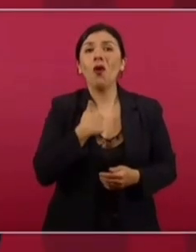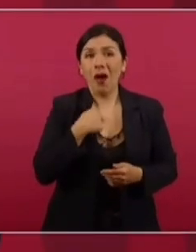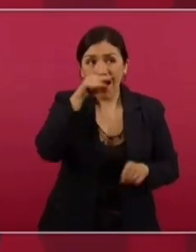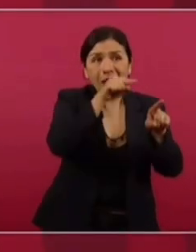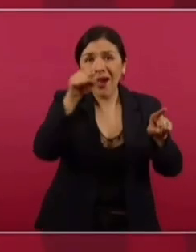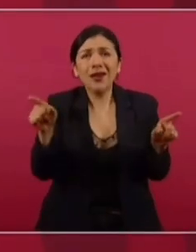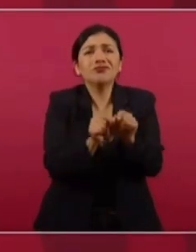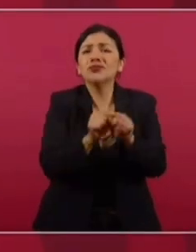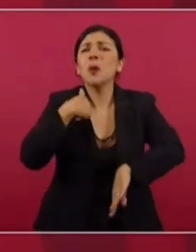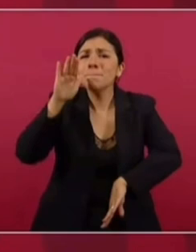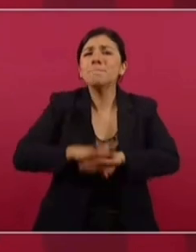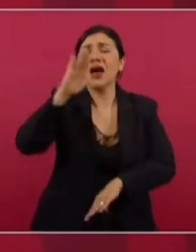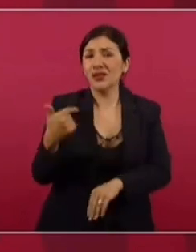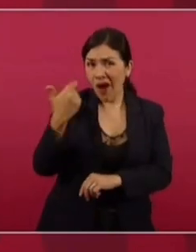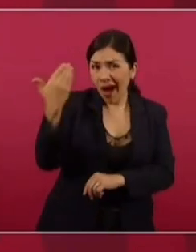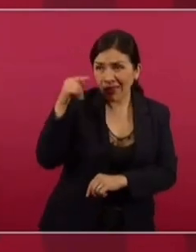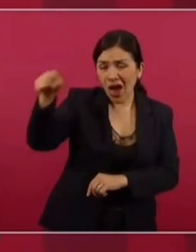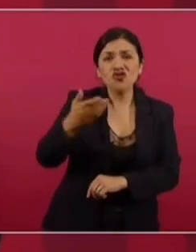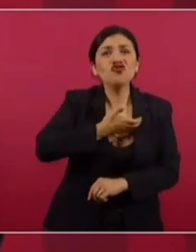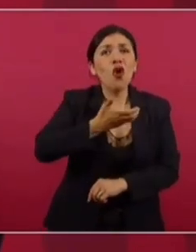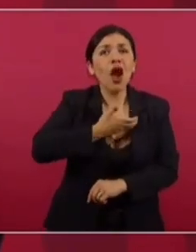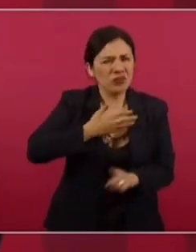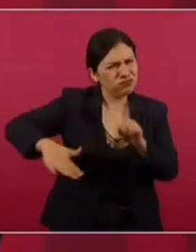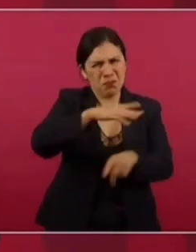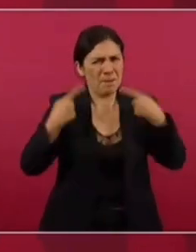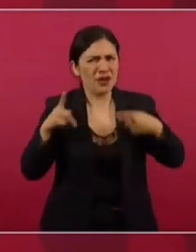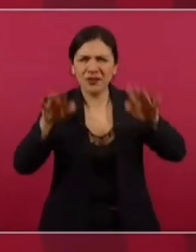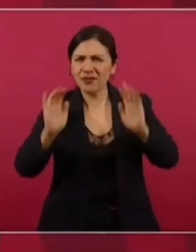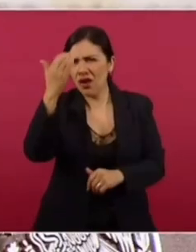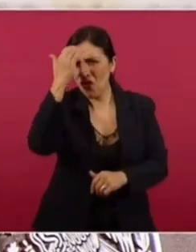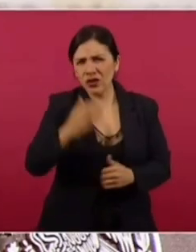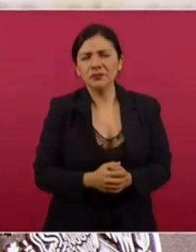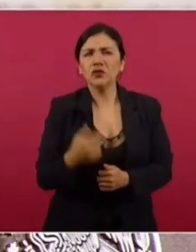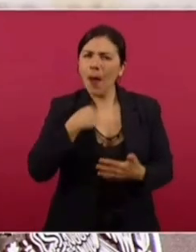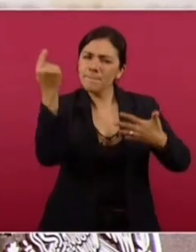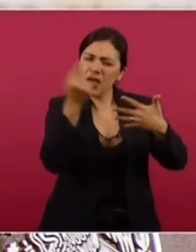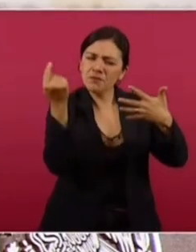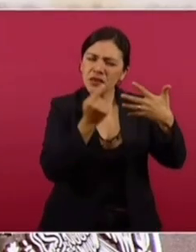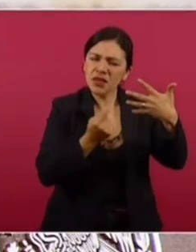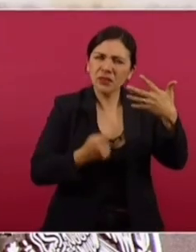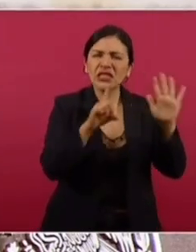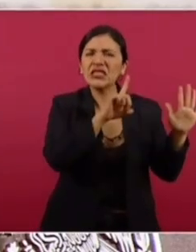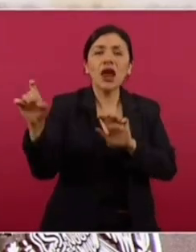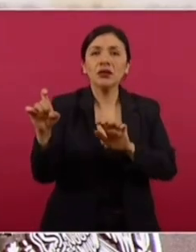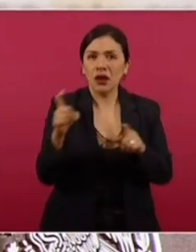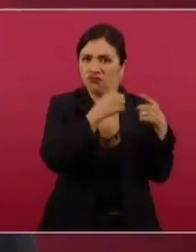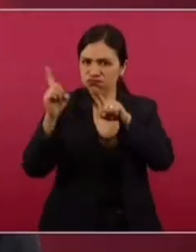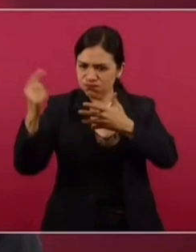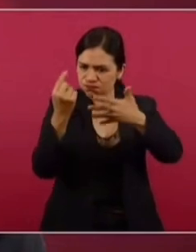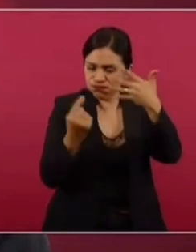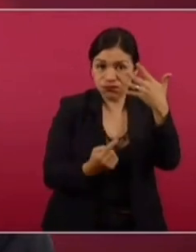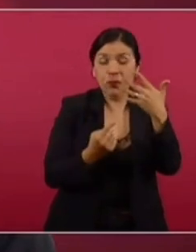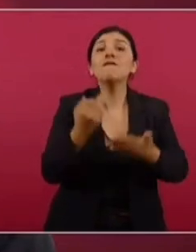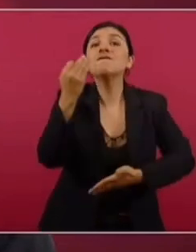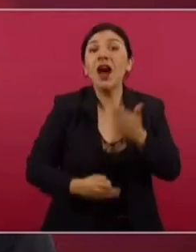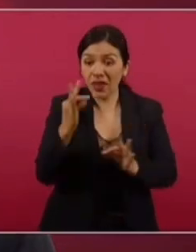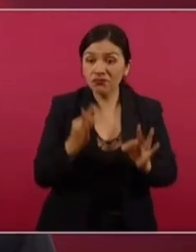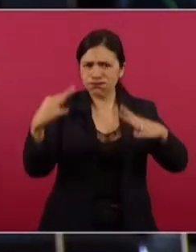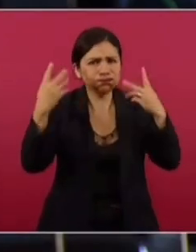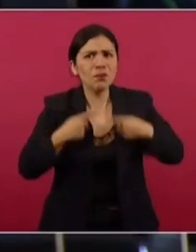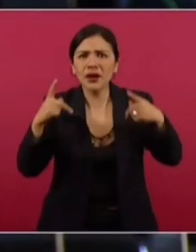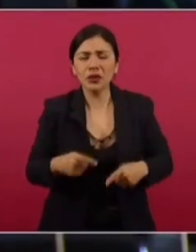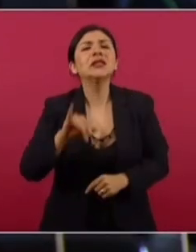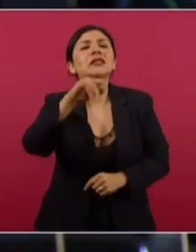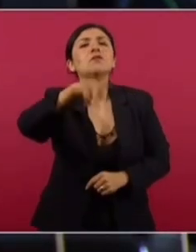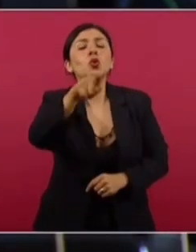muchísimo más. Yo hice en el Zócalo, y es de dominio público, 100 compromisos. Y solo me falta cumplir uno.